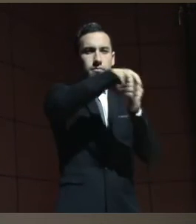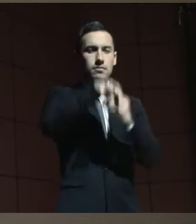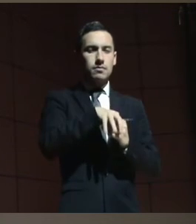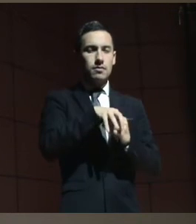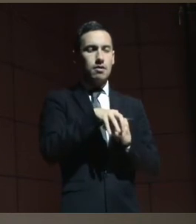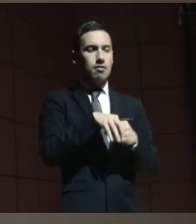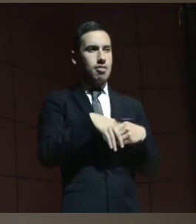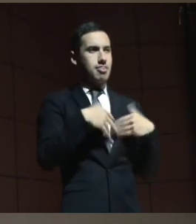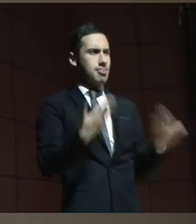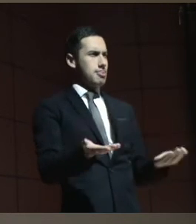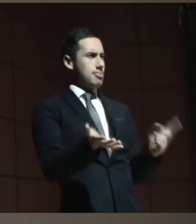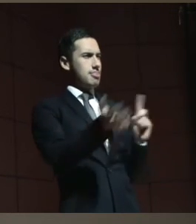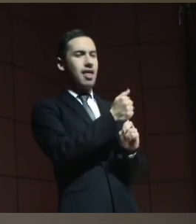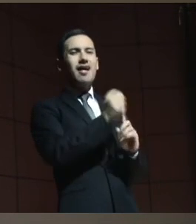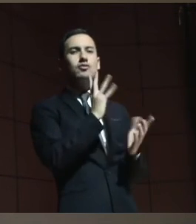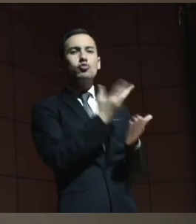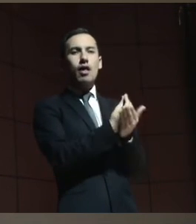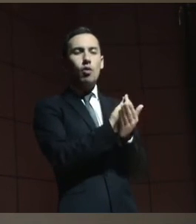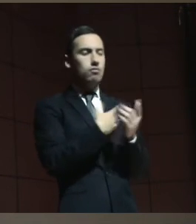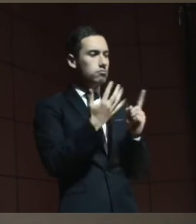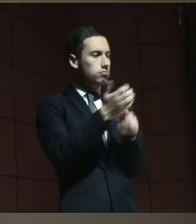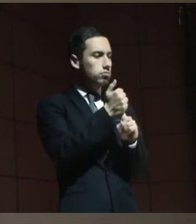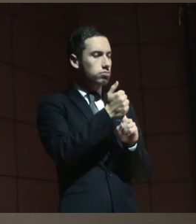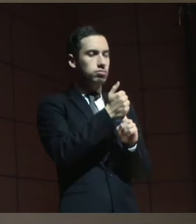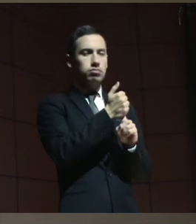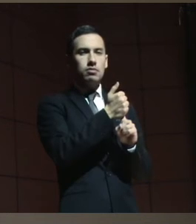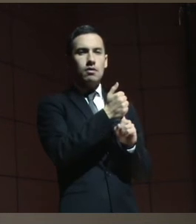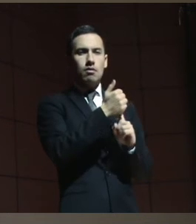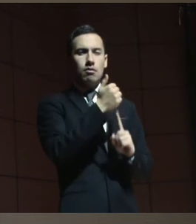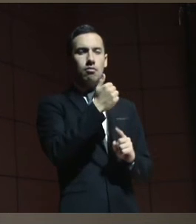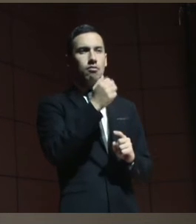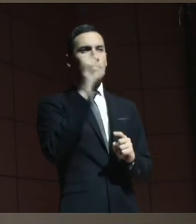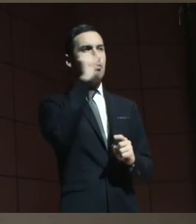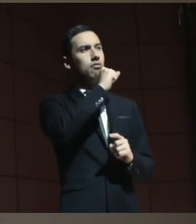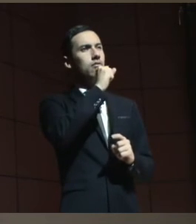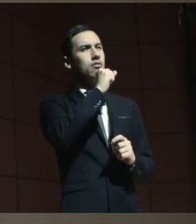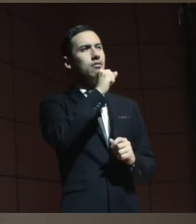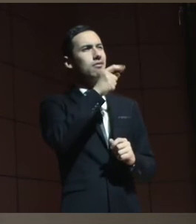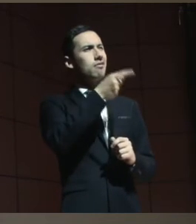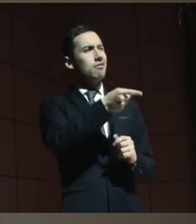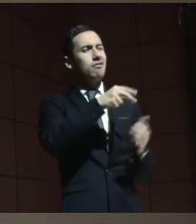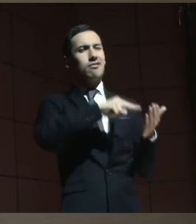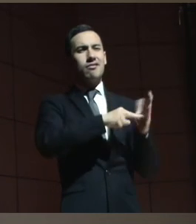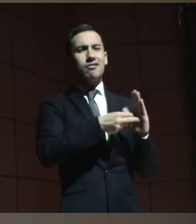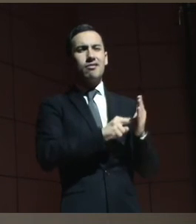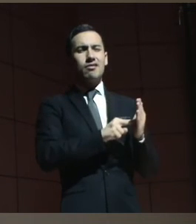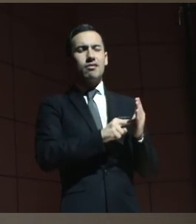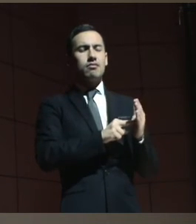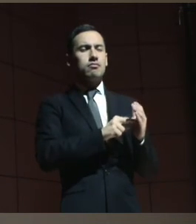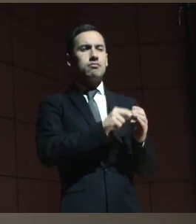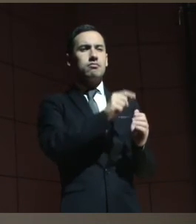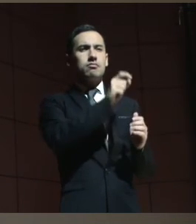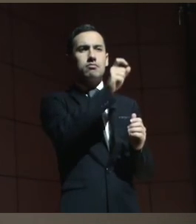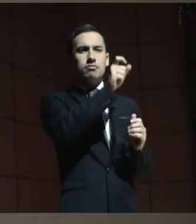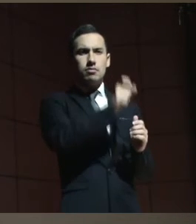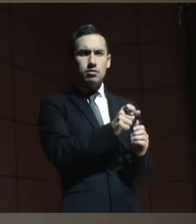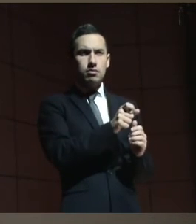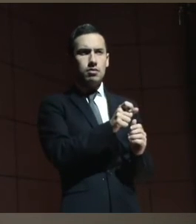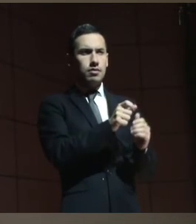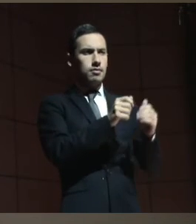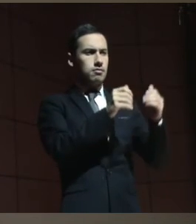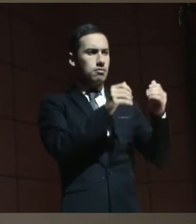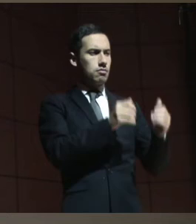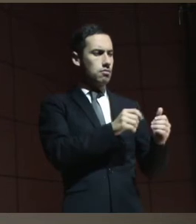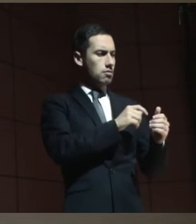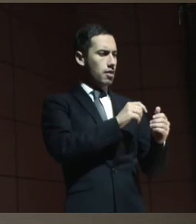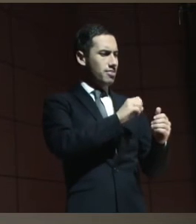resultado. Y ustedes valorarán entonces cuál es el sentido de privarle a alguien del ejercicio de un derecho